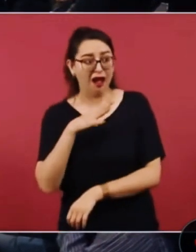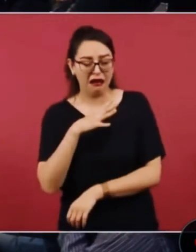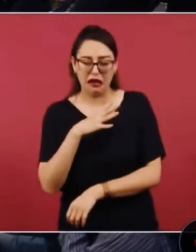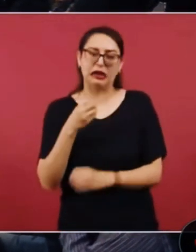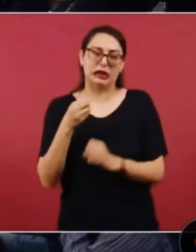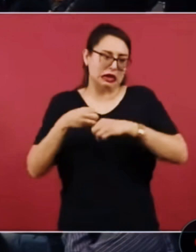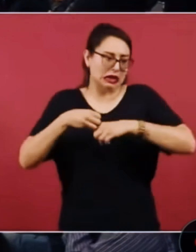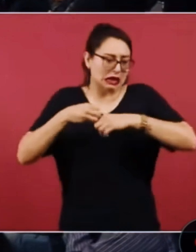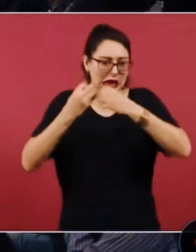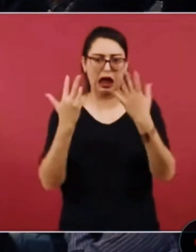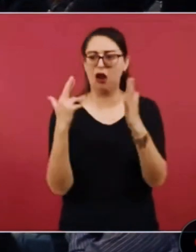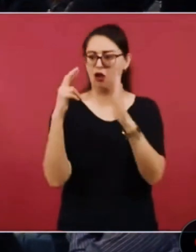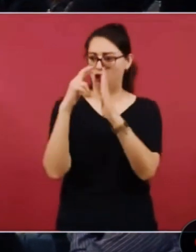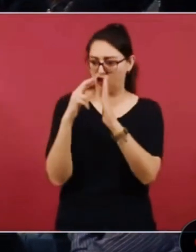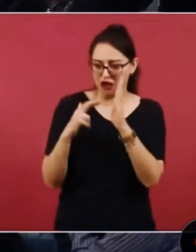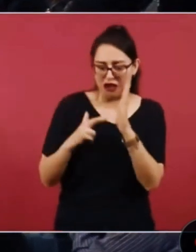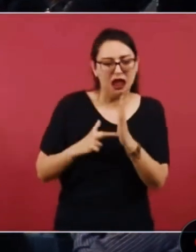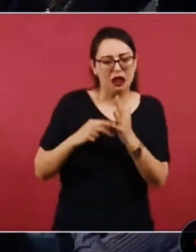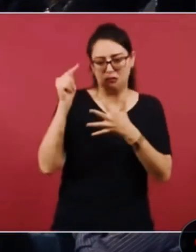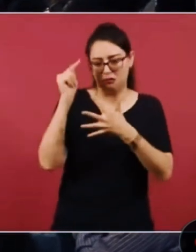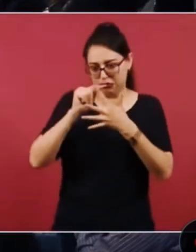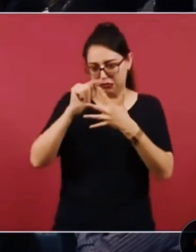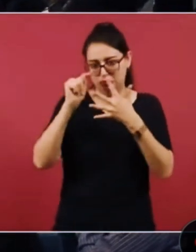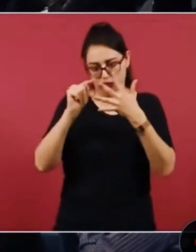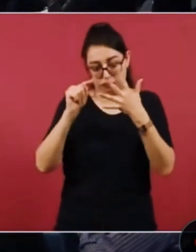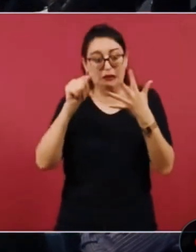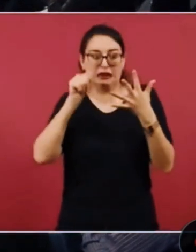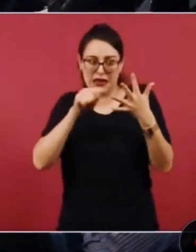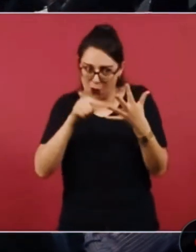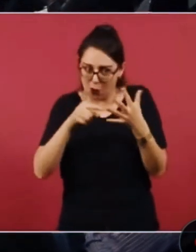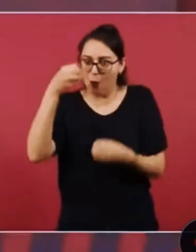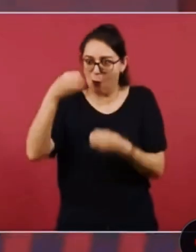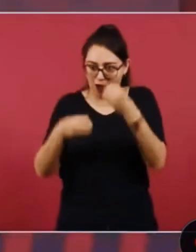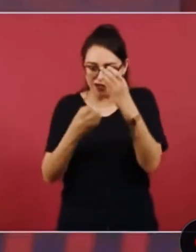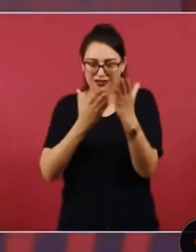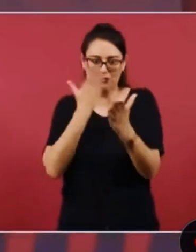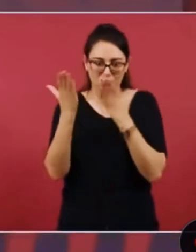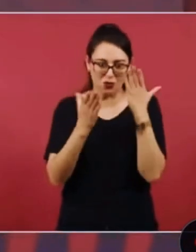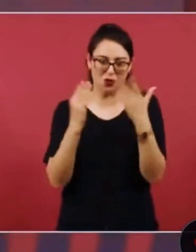haya debates y que la gente